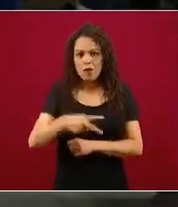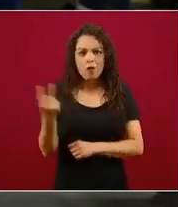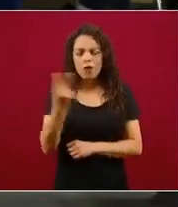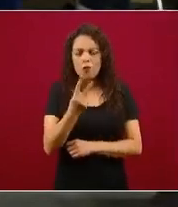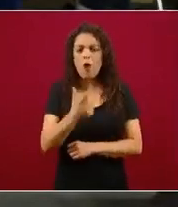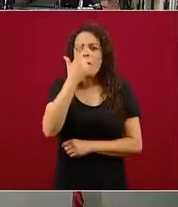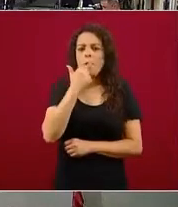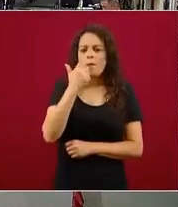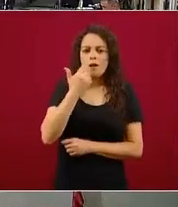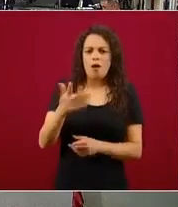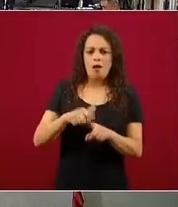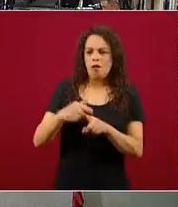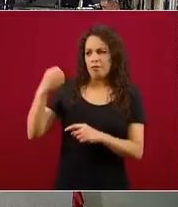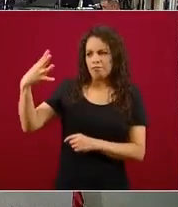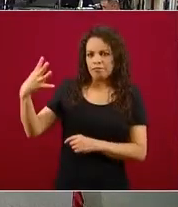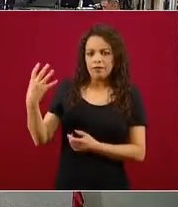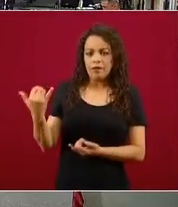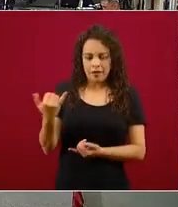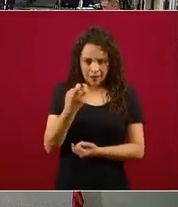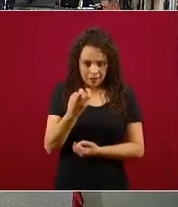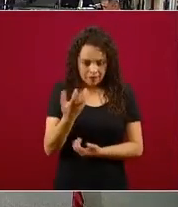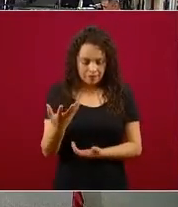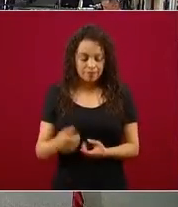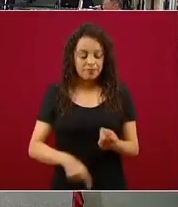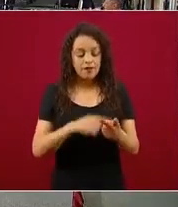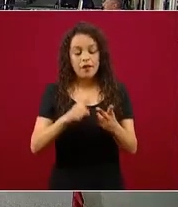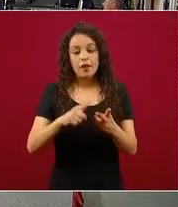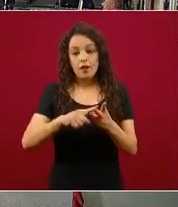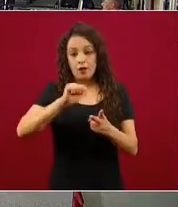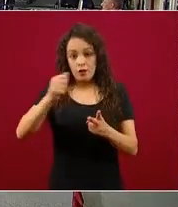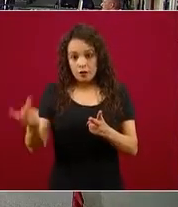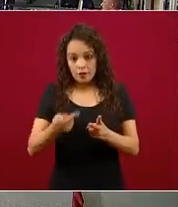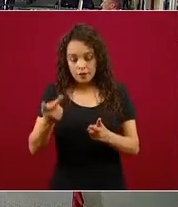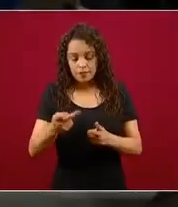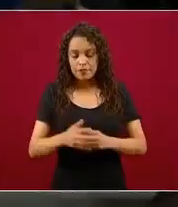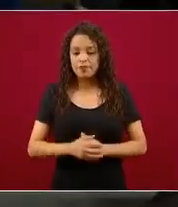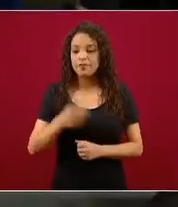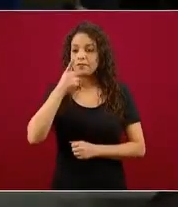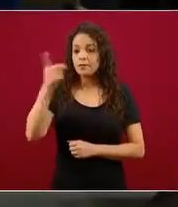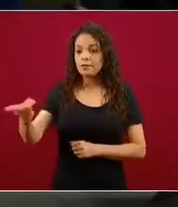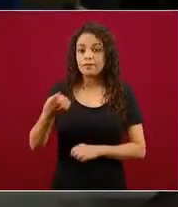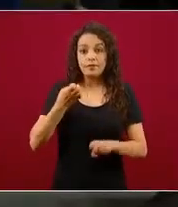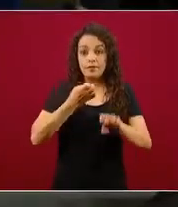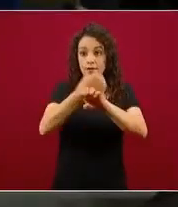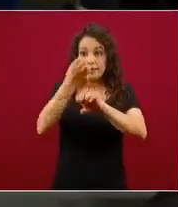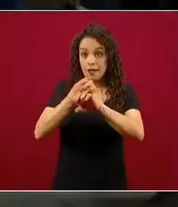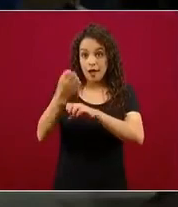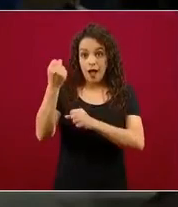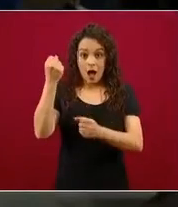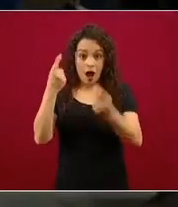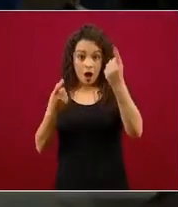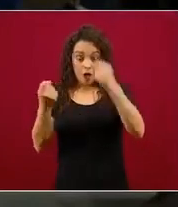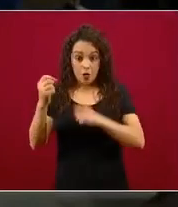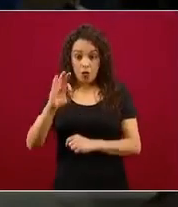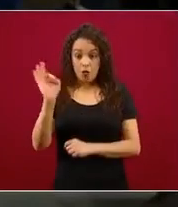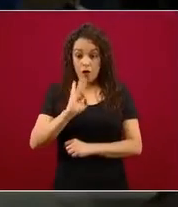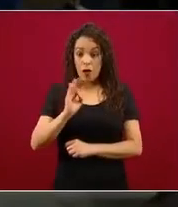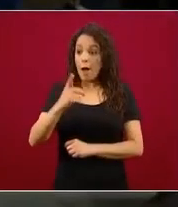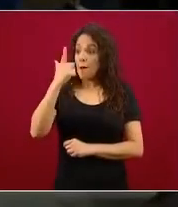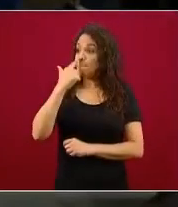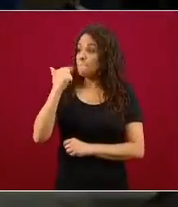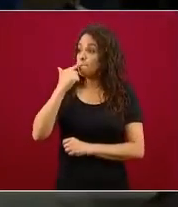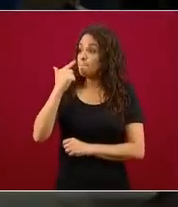tengo otra pregunta. Habían comentado que si uno de los indicadores en los estados era rojo, todo el Estado se iba a pintar de rojo,